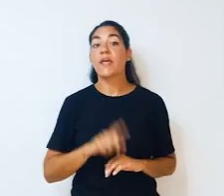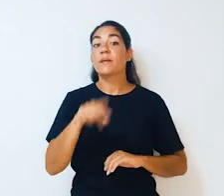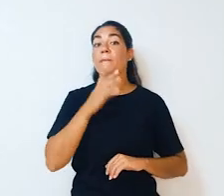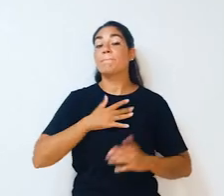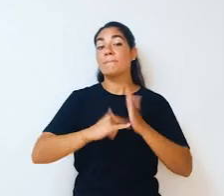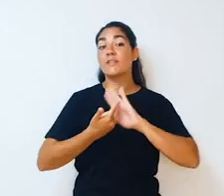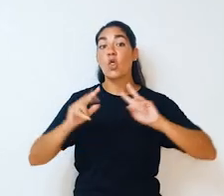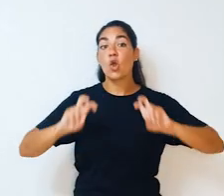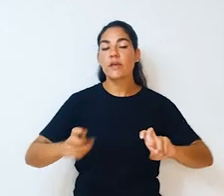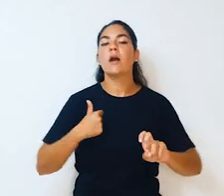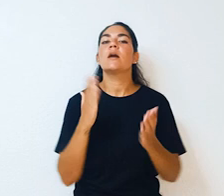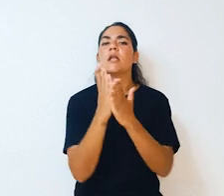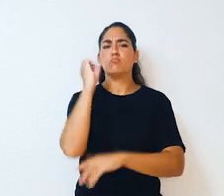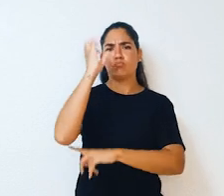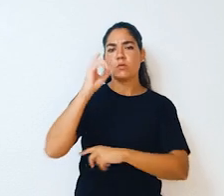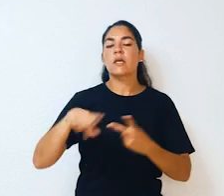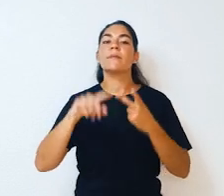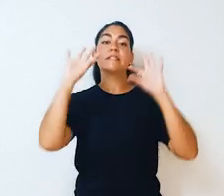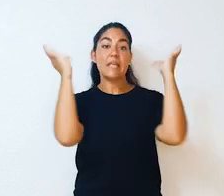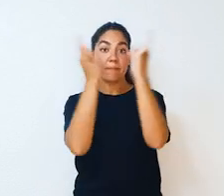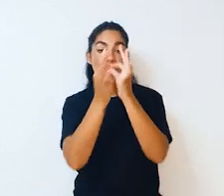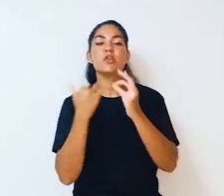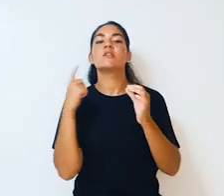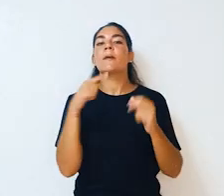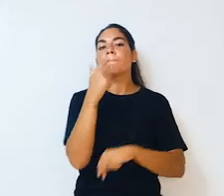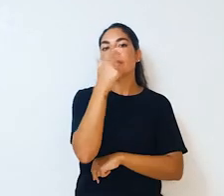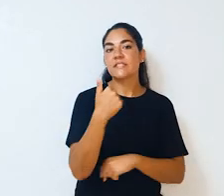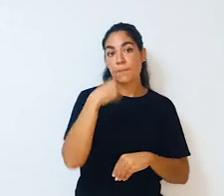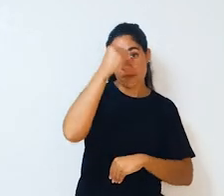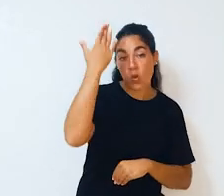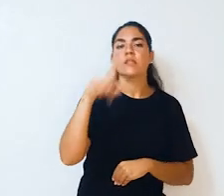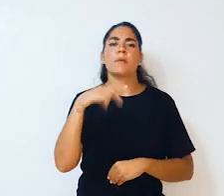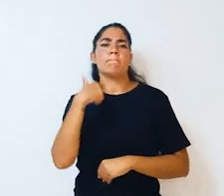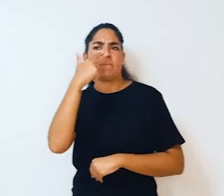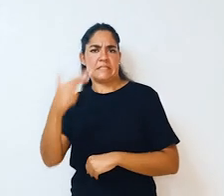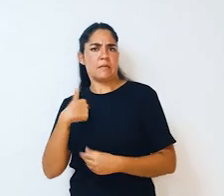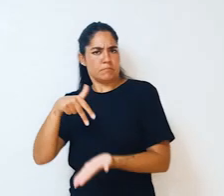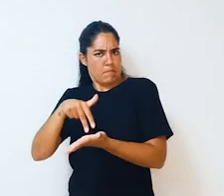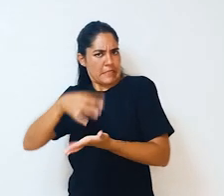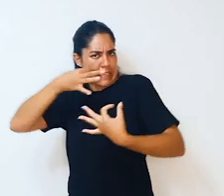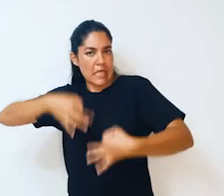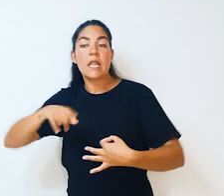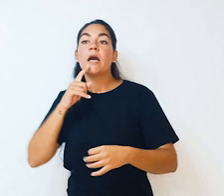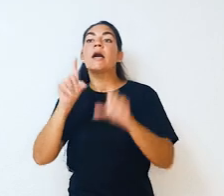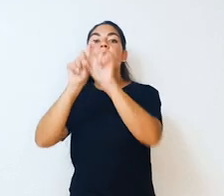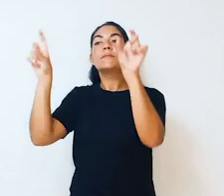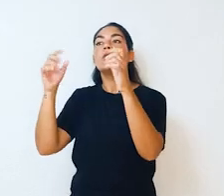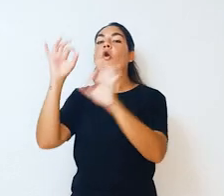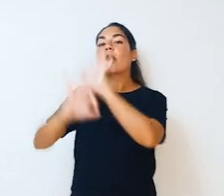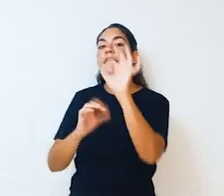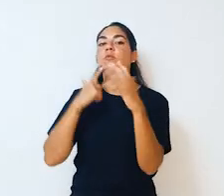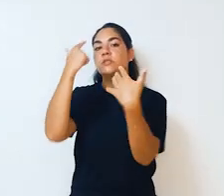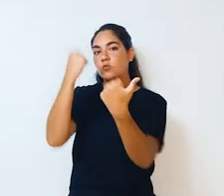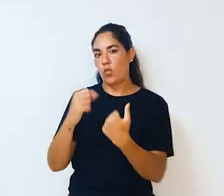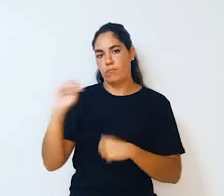Nuestra metodología incluye clases magistrales, seminarios, visitas virtuales y presenciales a organismos,